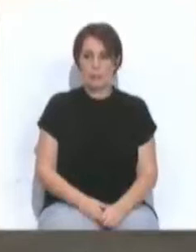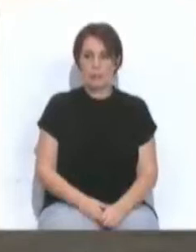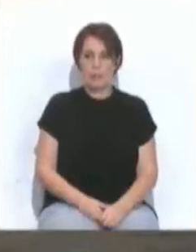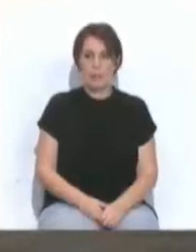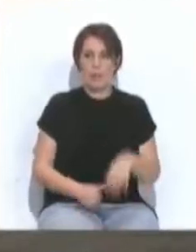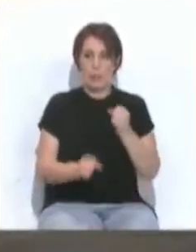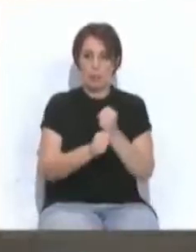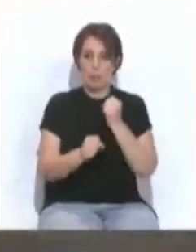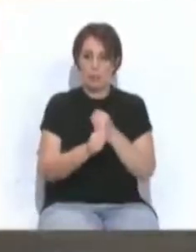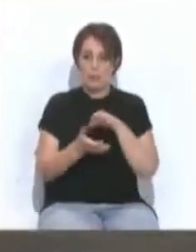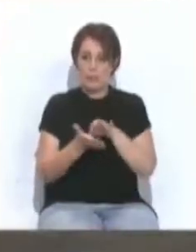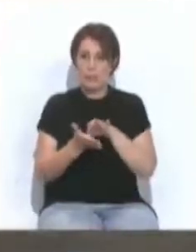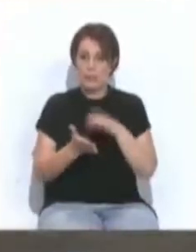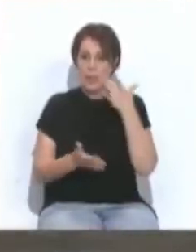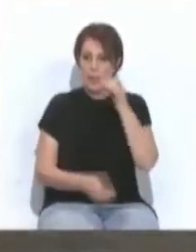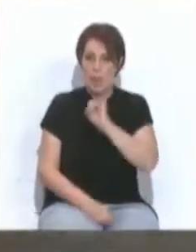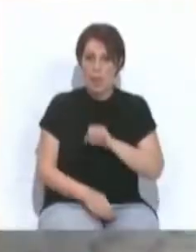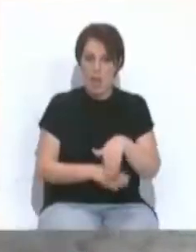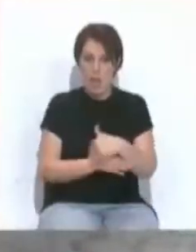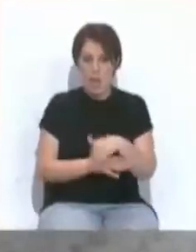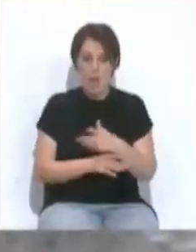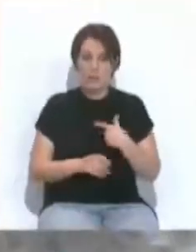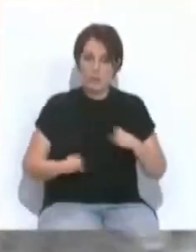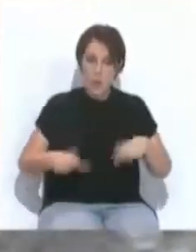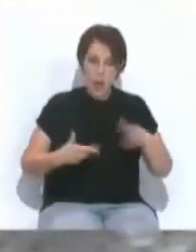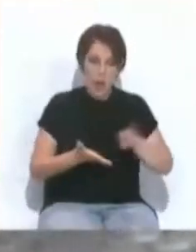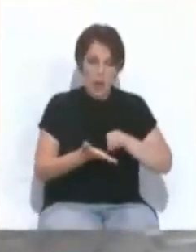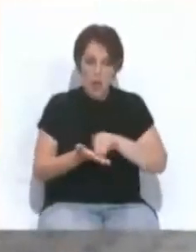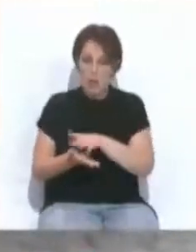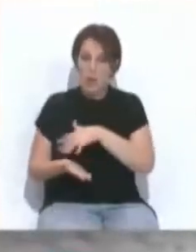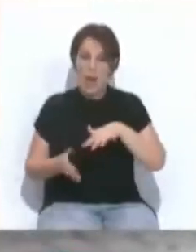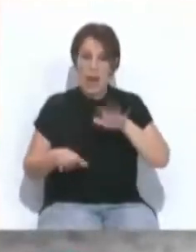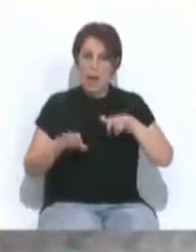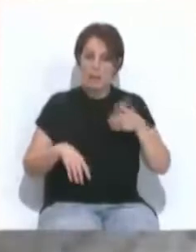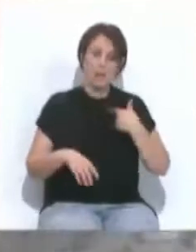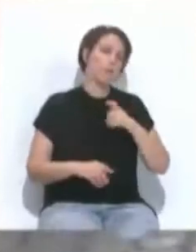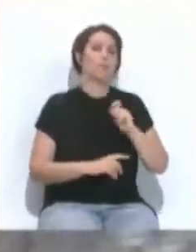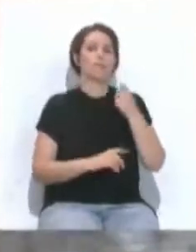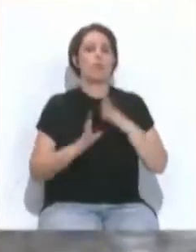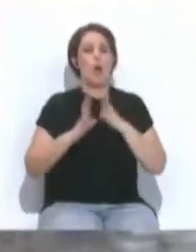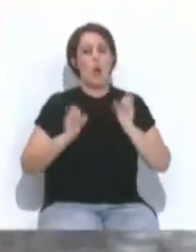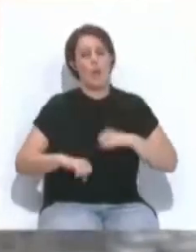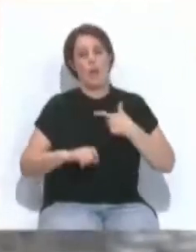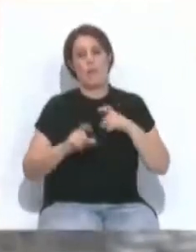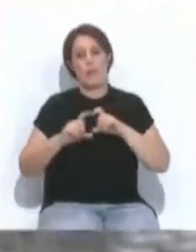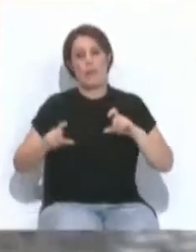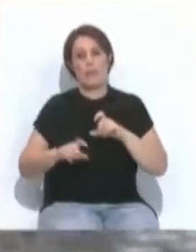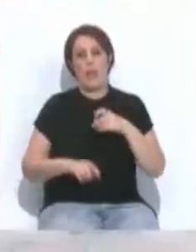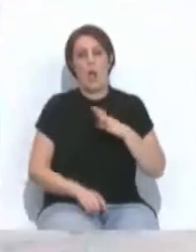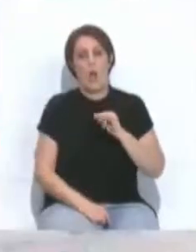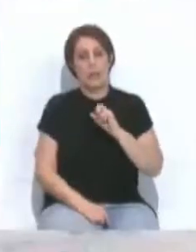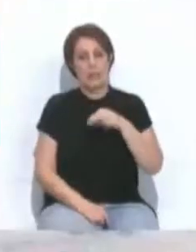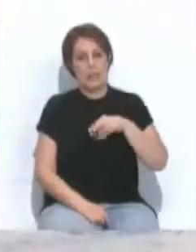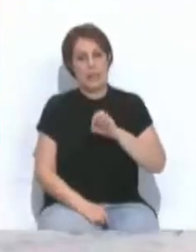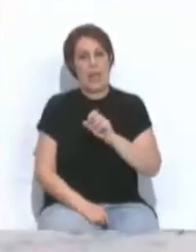Los trabajadores del Servicio de Limpieza Viaria y Recogida de Residuos en Cádiz han conseguido acuerdo con la empresa Sufico